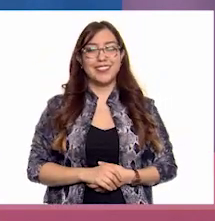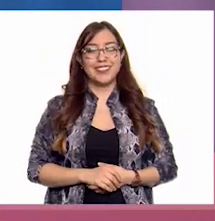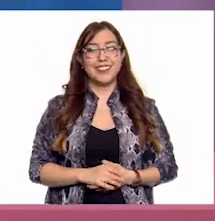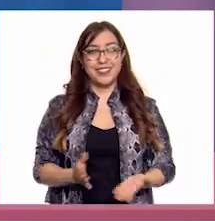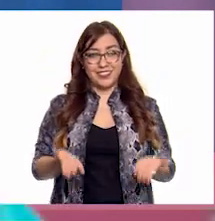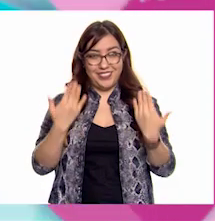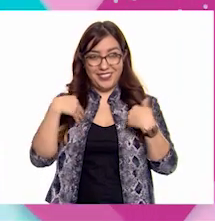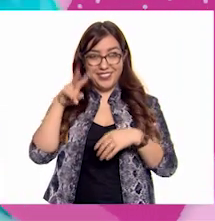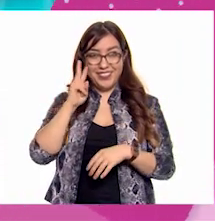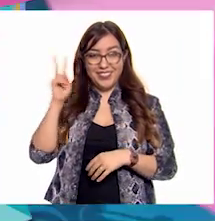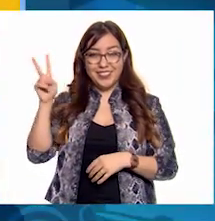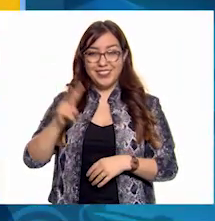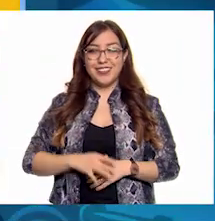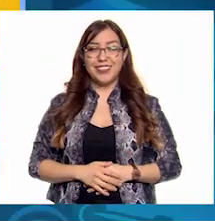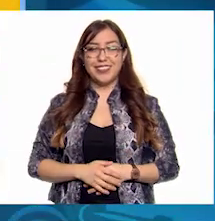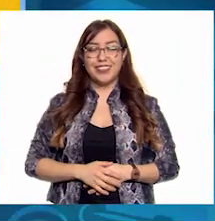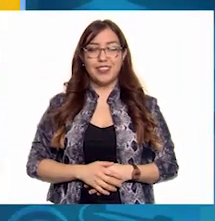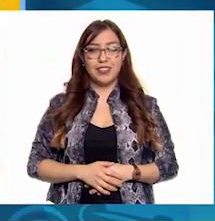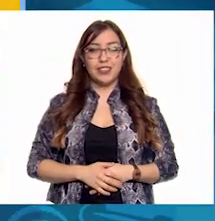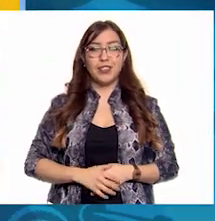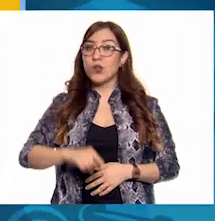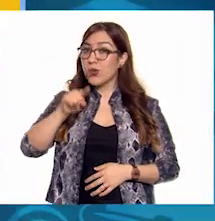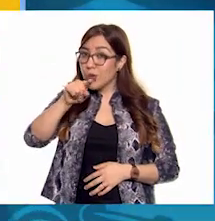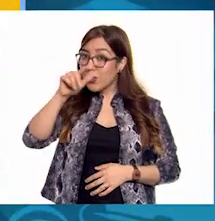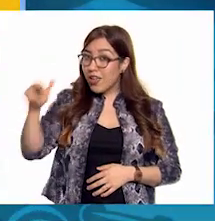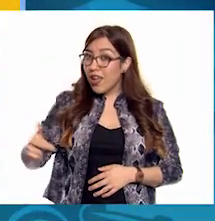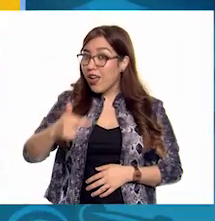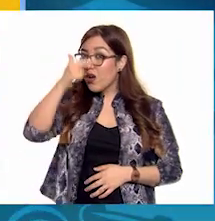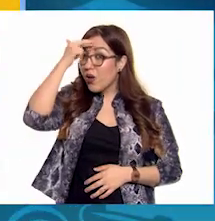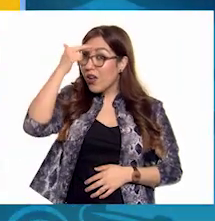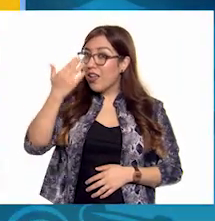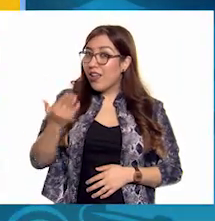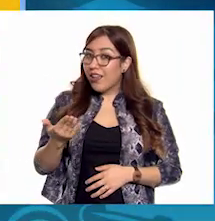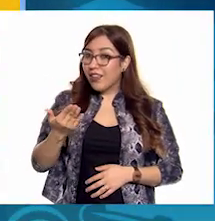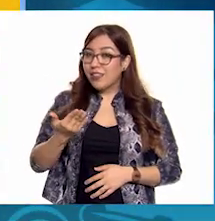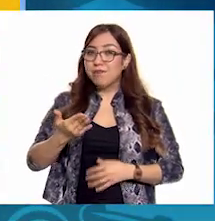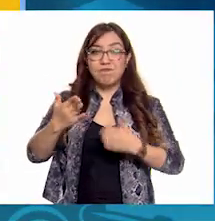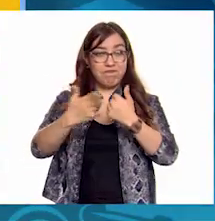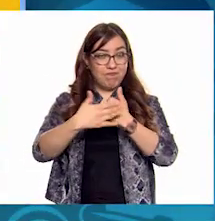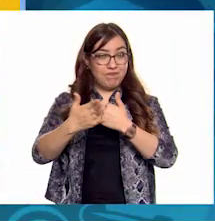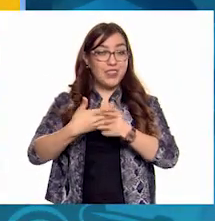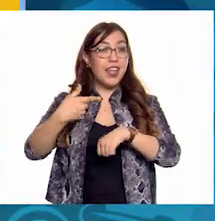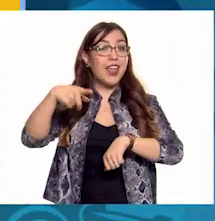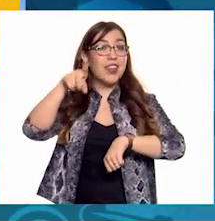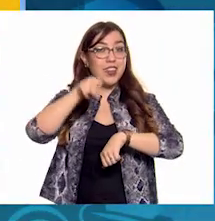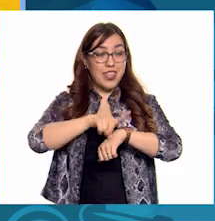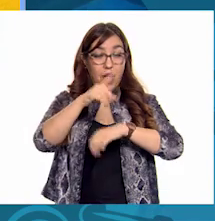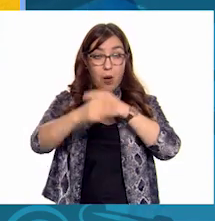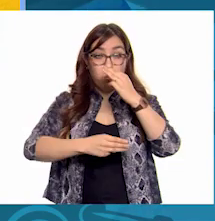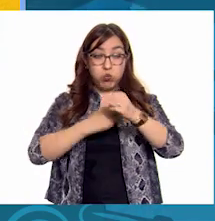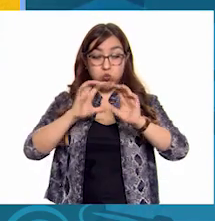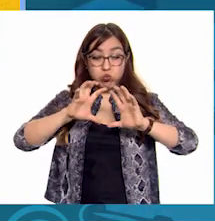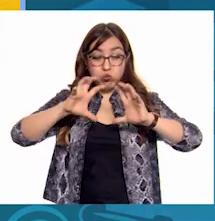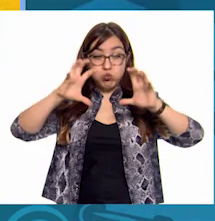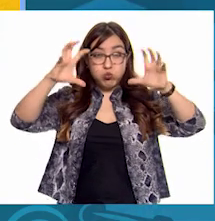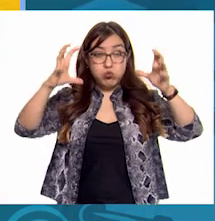¡córrelo! Acuérdate de Día Mundial del Medio Ambiente.